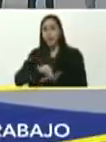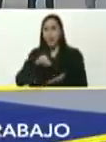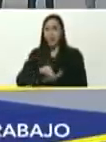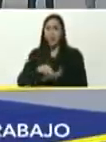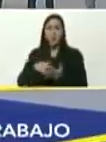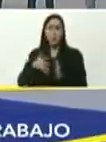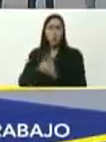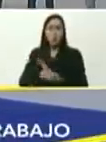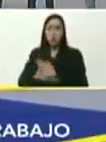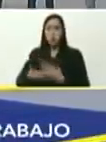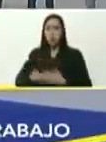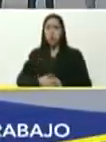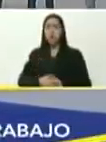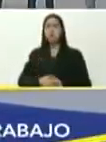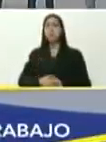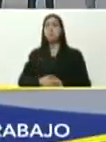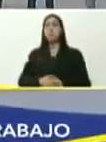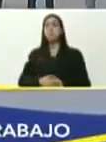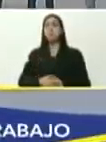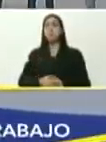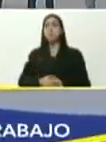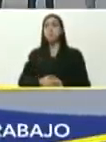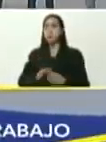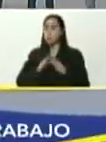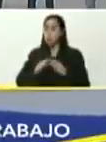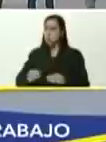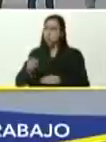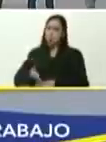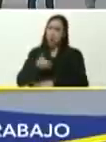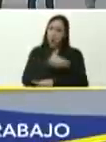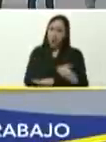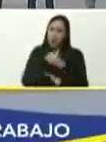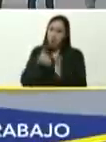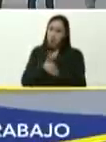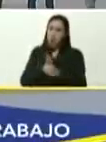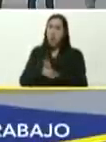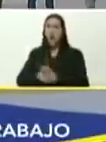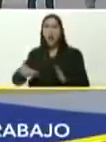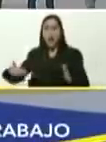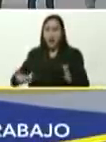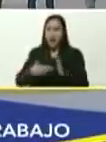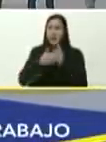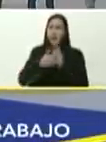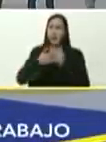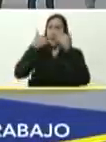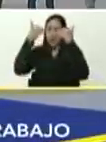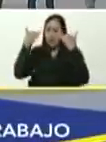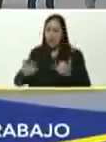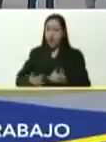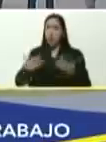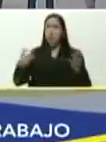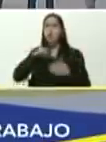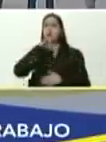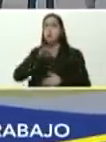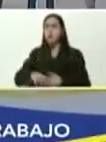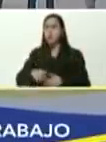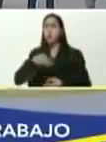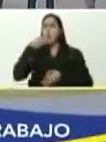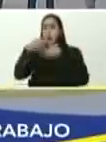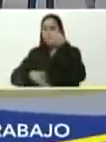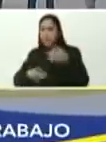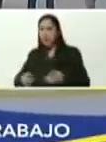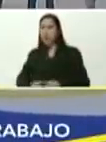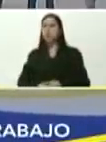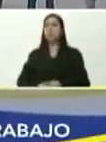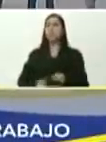al pueblo de Venezuela, todo lo que tuvimos que pasar, desde el ataque terrorista, hasta nuestros días, y muestra, belleza,